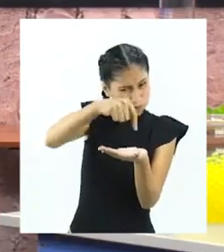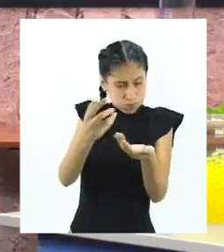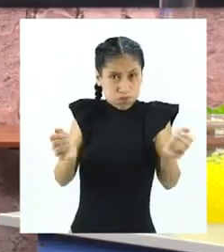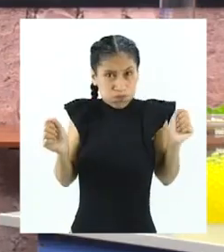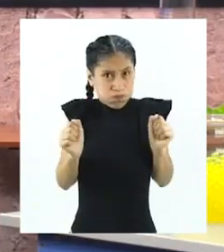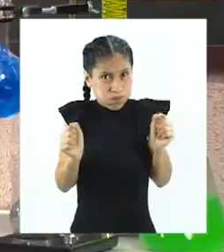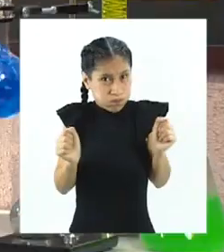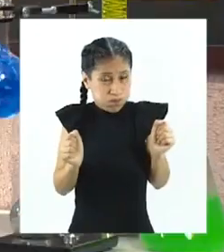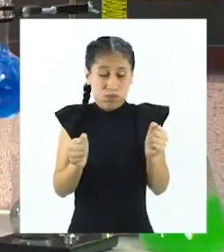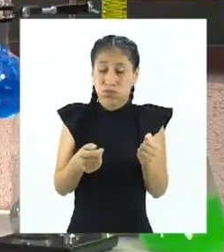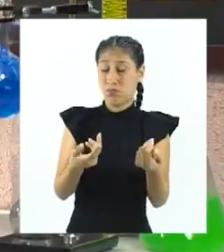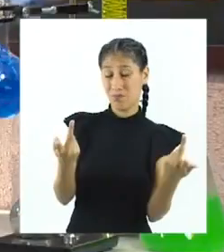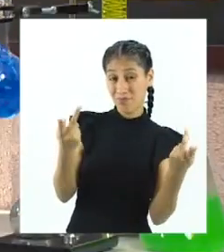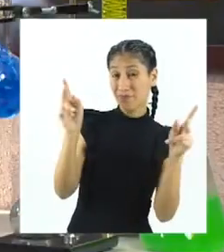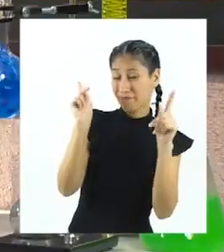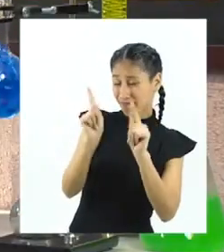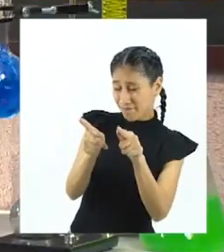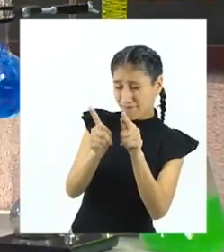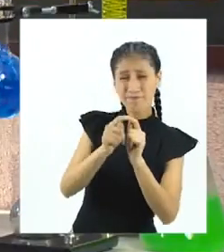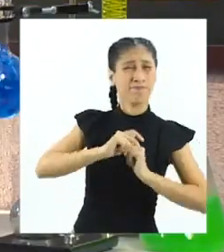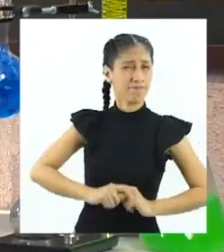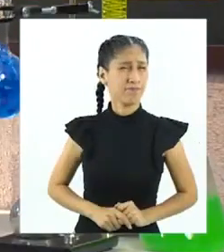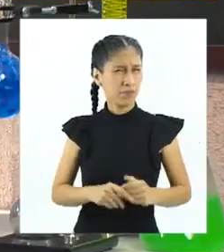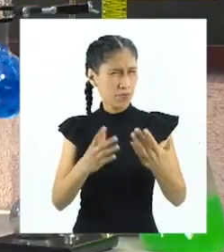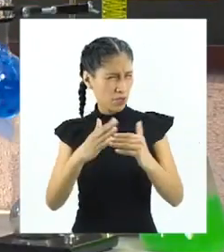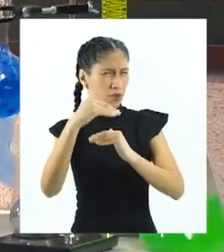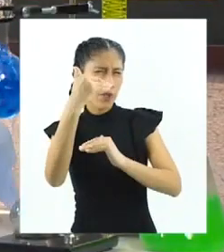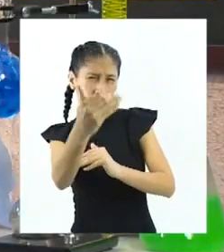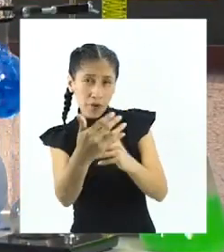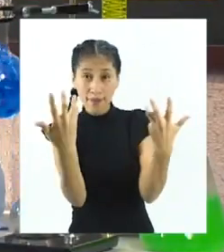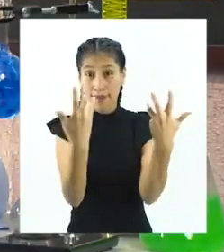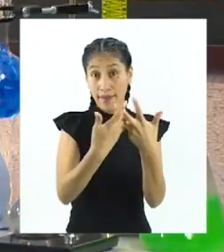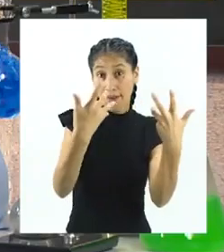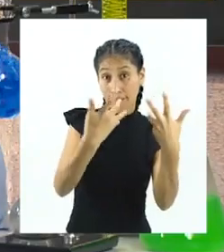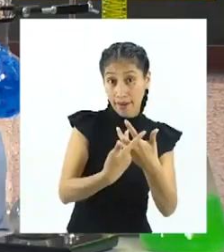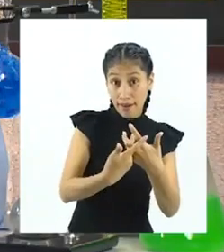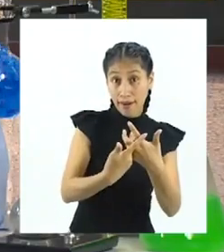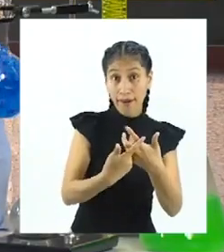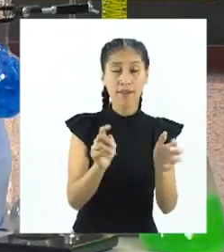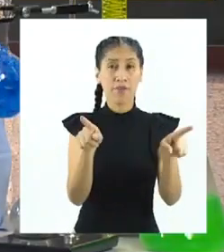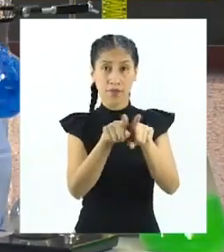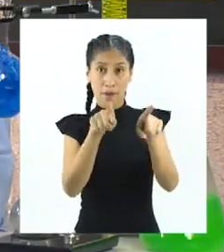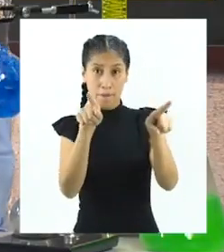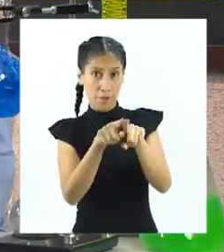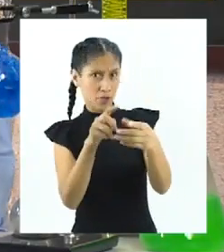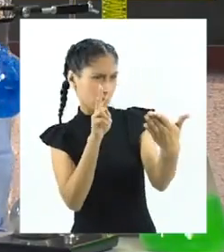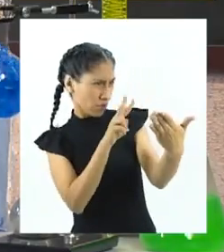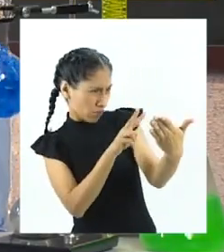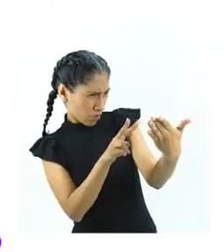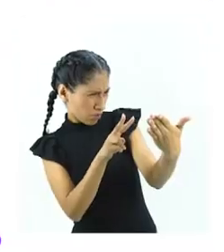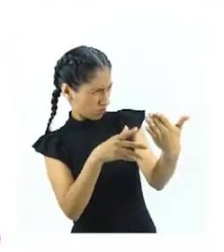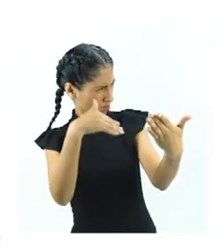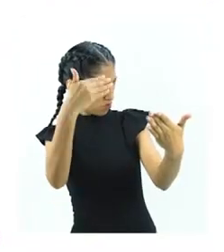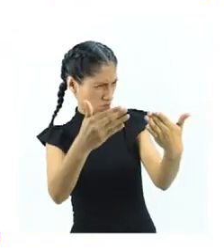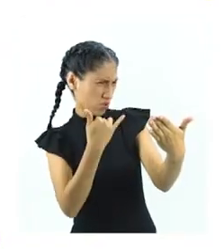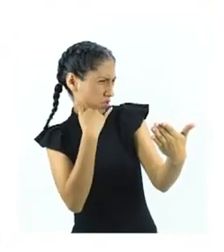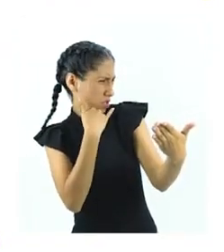variable dependiente. ¡Exacto! Y luego corresponde tabular y organizar los resultados.